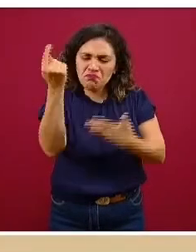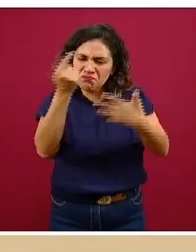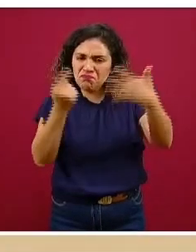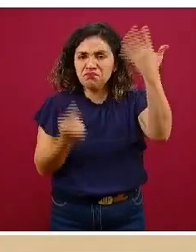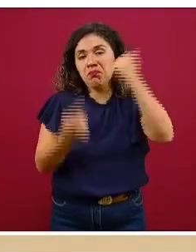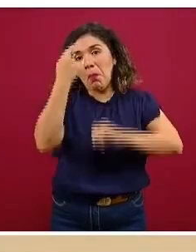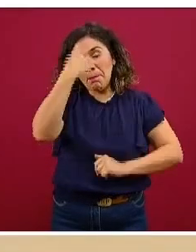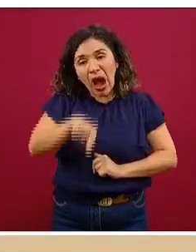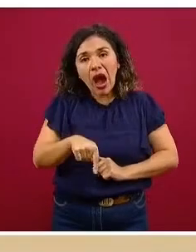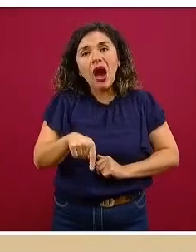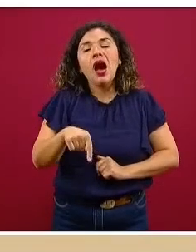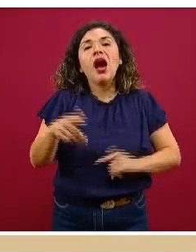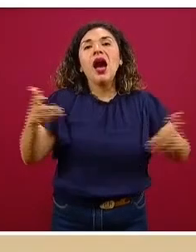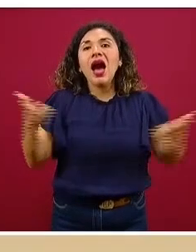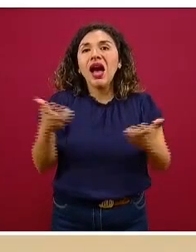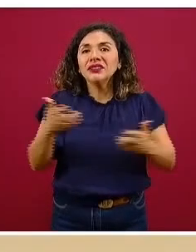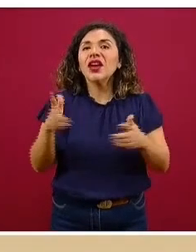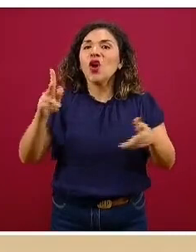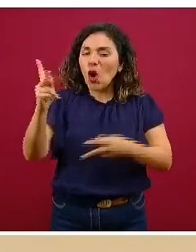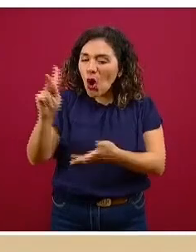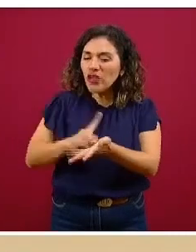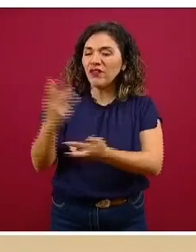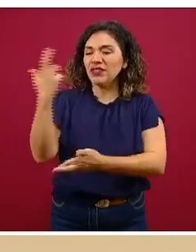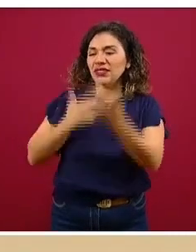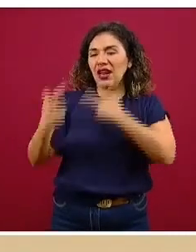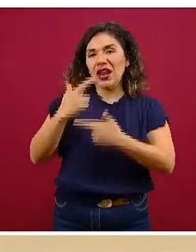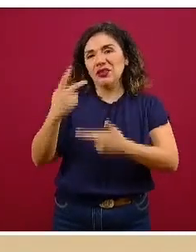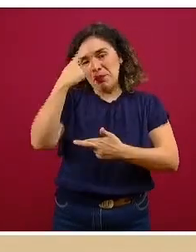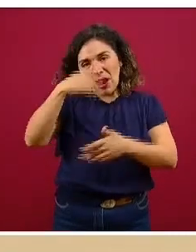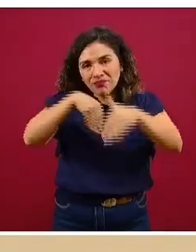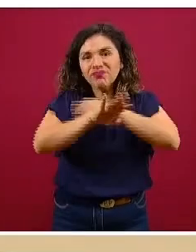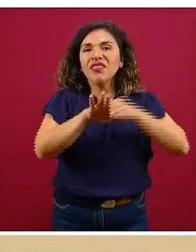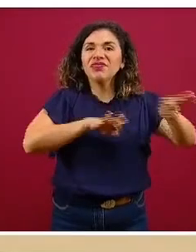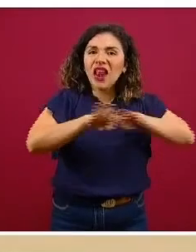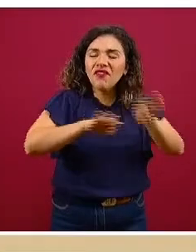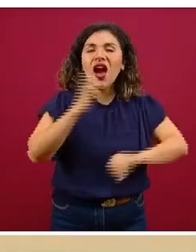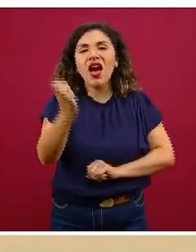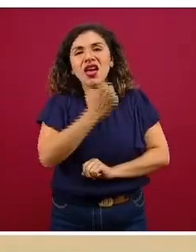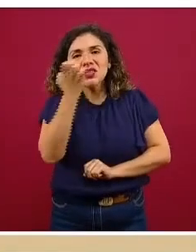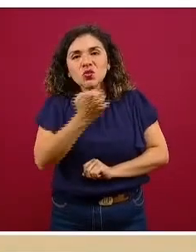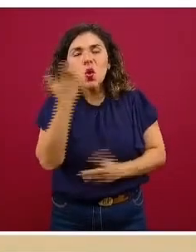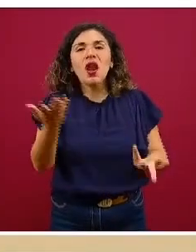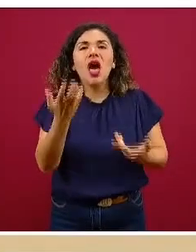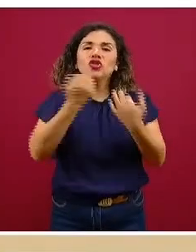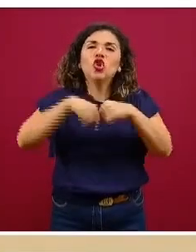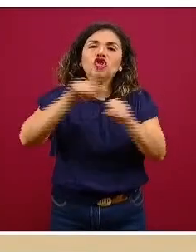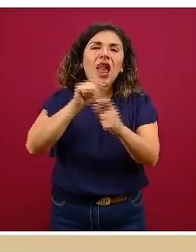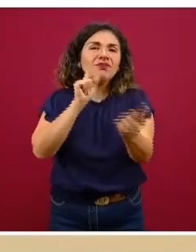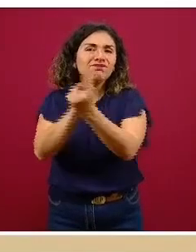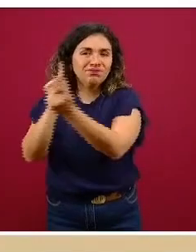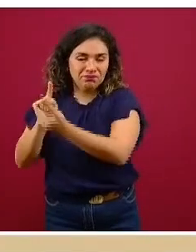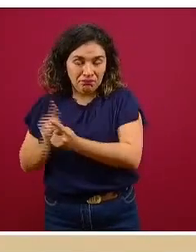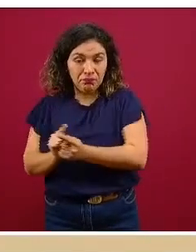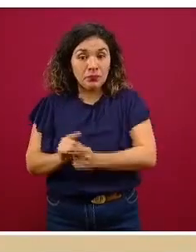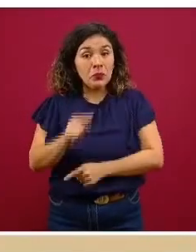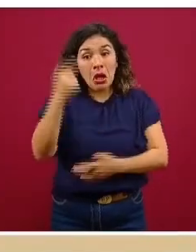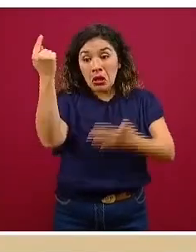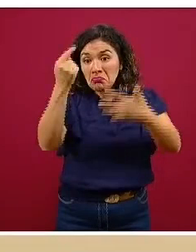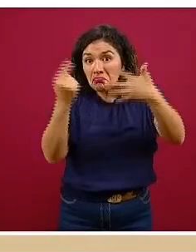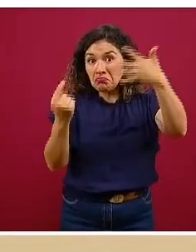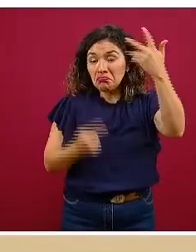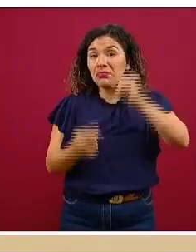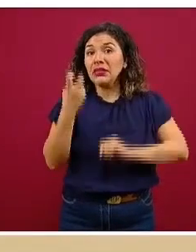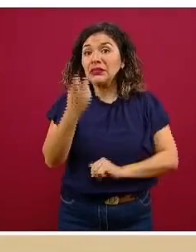para esta reintegración a los medios laborales, escolares y medios sociales. Y en todos ellos es